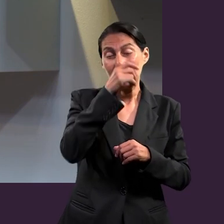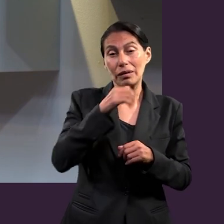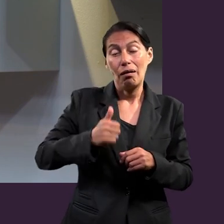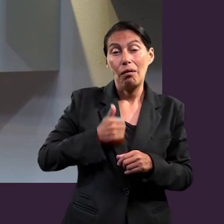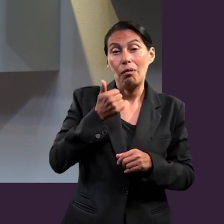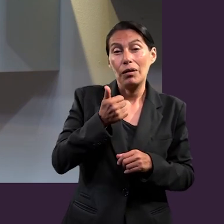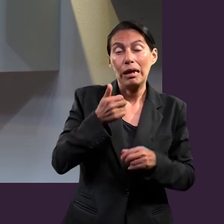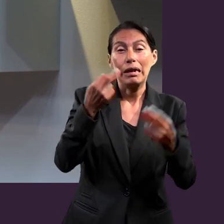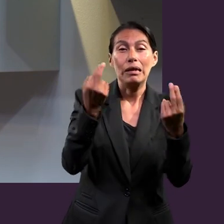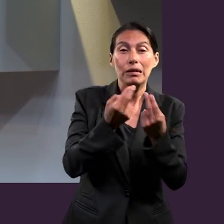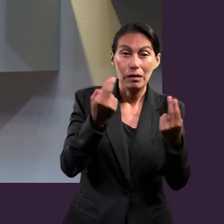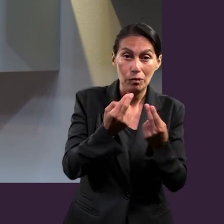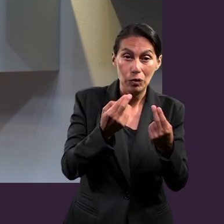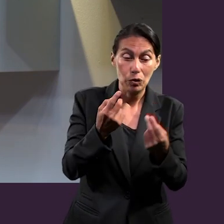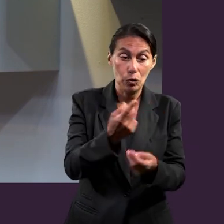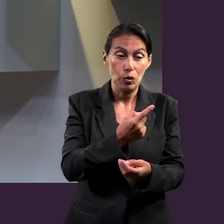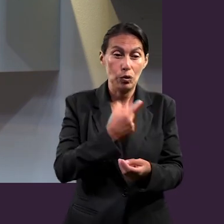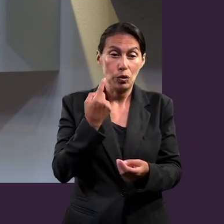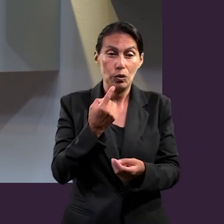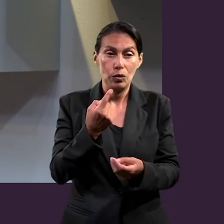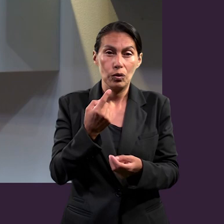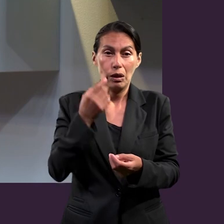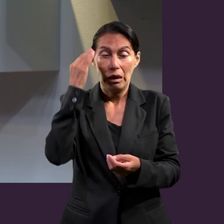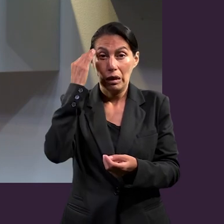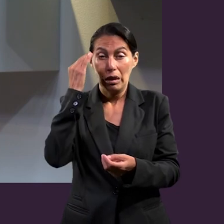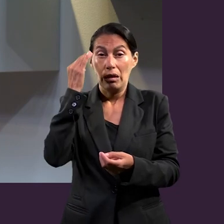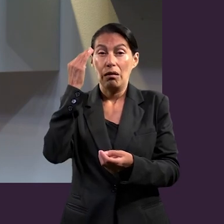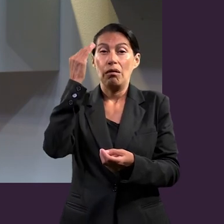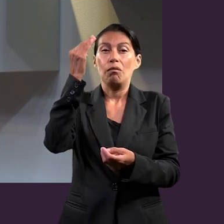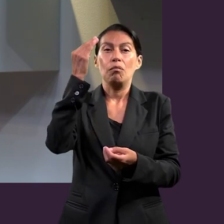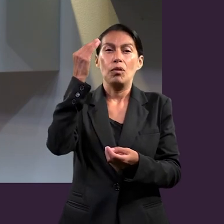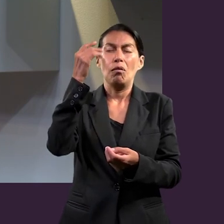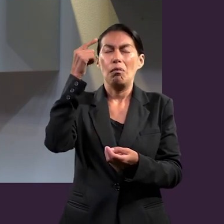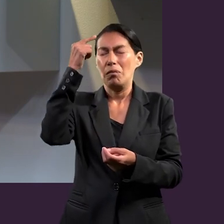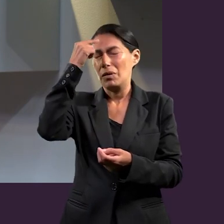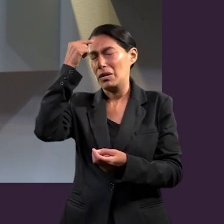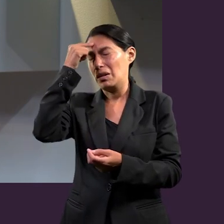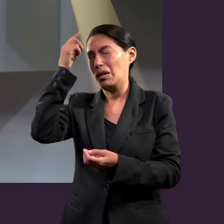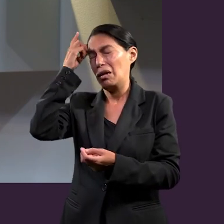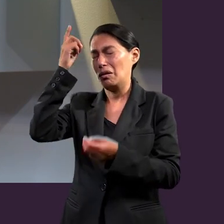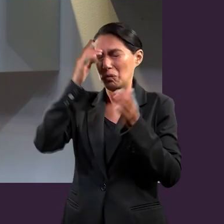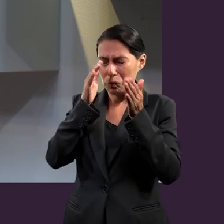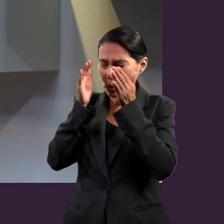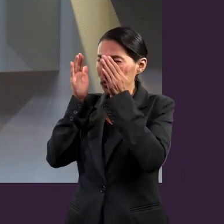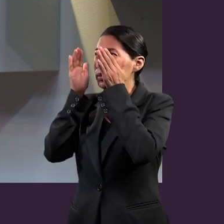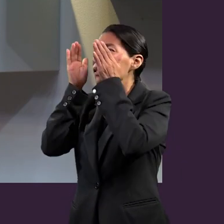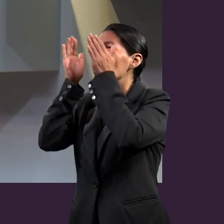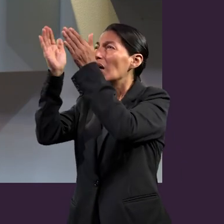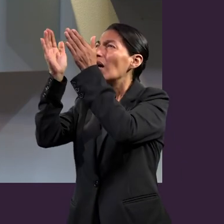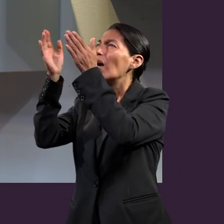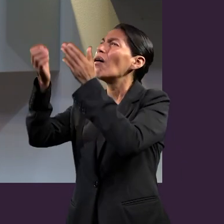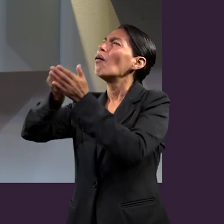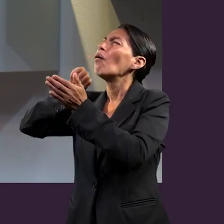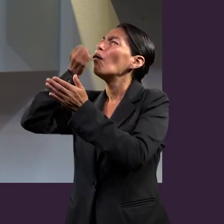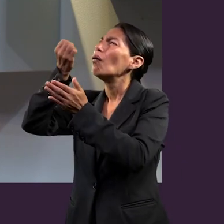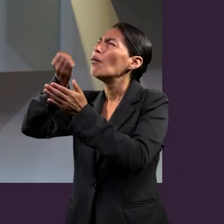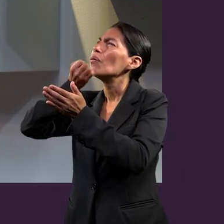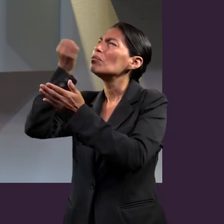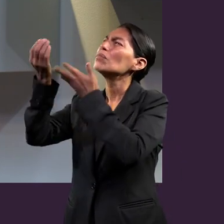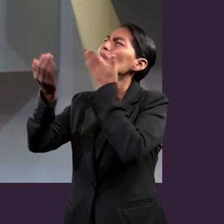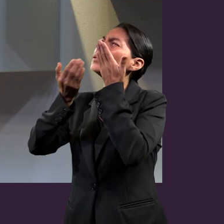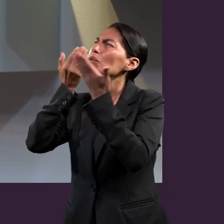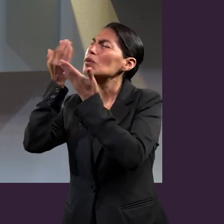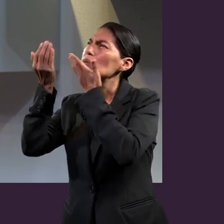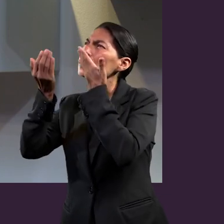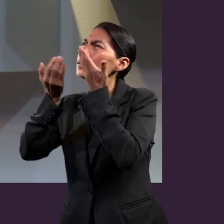significaría entonces, que si tenemos un espacio para estar meditando en la palabra de Dios, para estar comunicándonos con Dios,